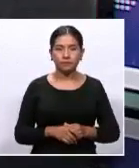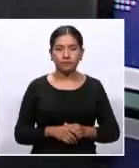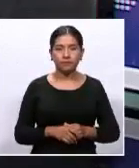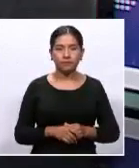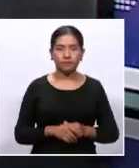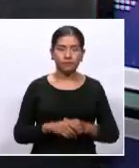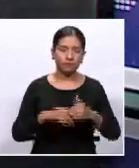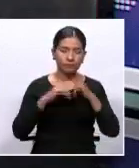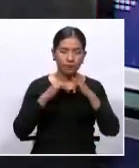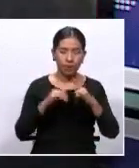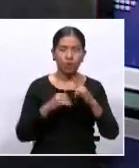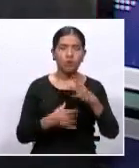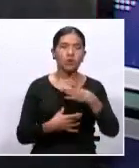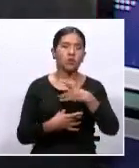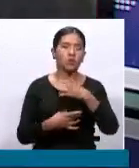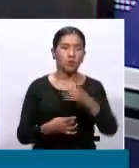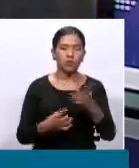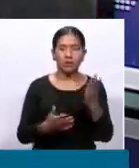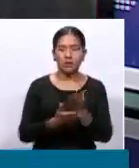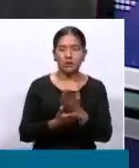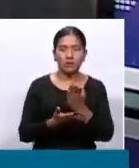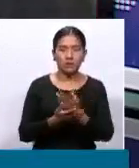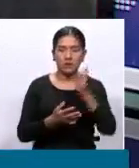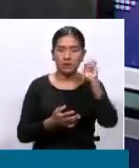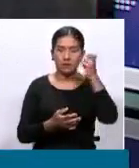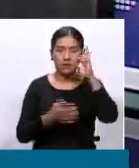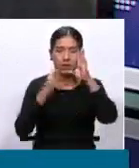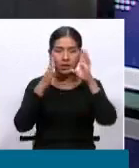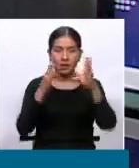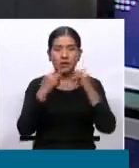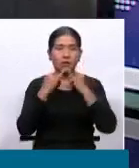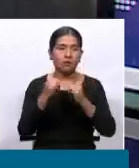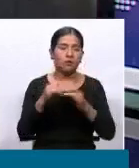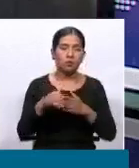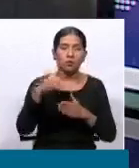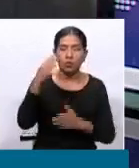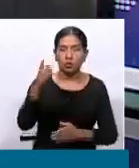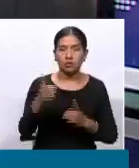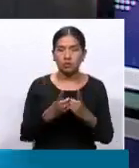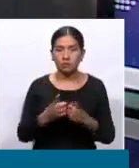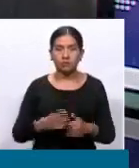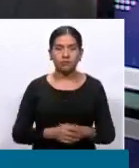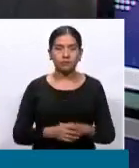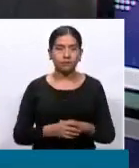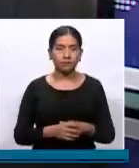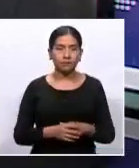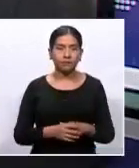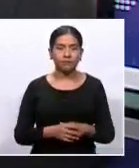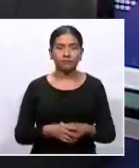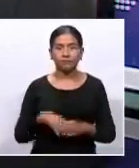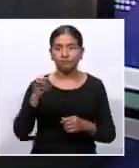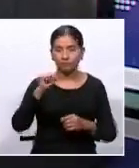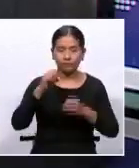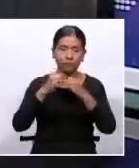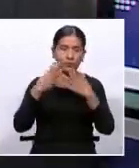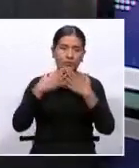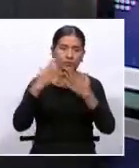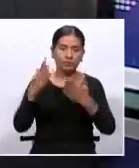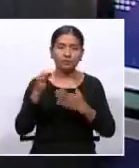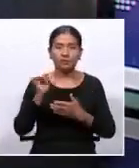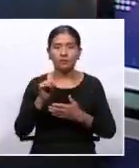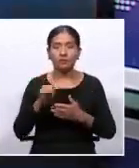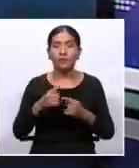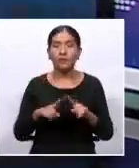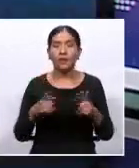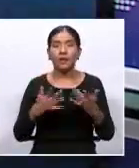De nada, ha sido un gusto y siempre atentos para informar a la población. Hasta una próxima oportunidad. Hasta una próxima, Juan José. Bien,